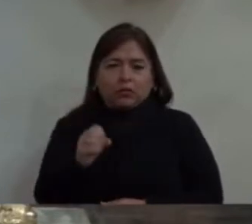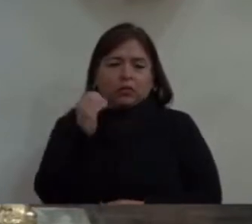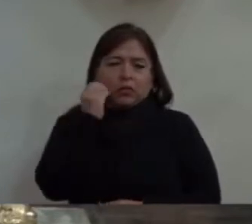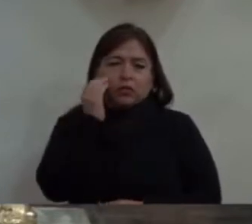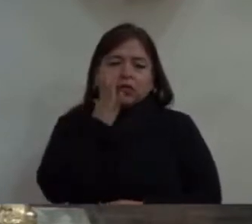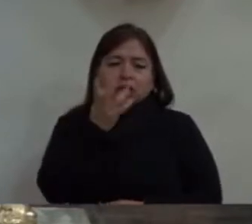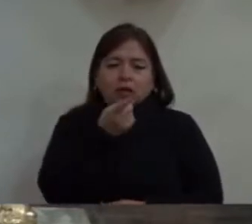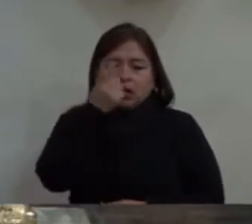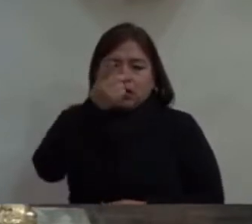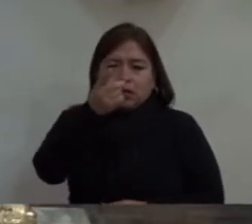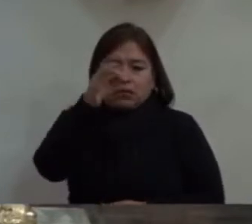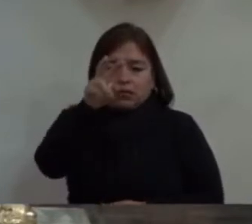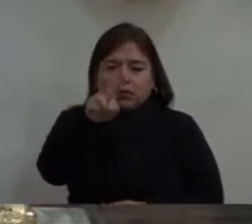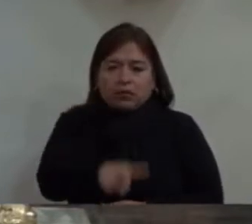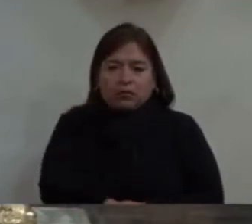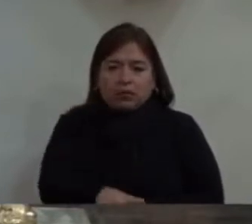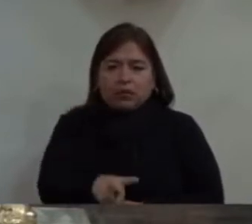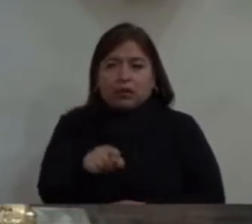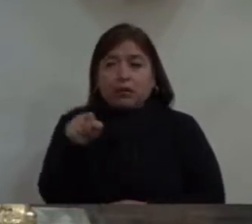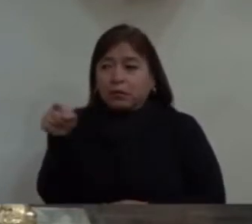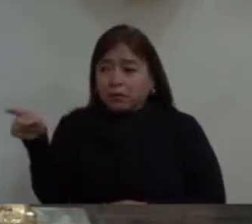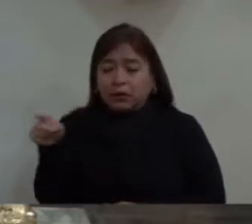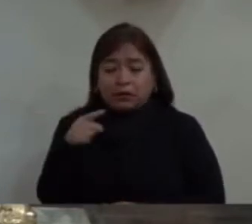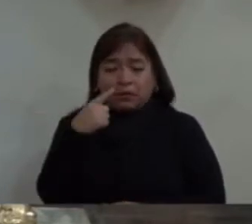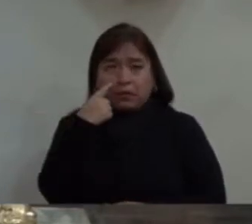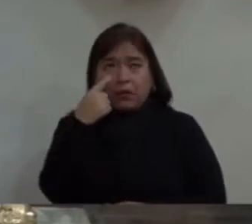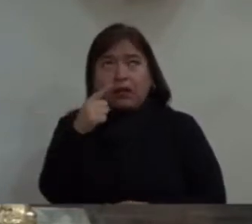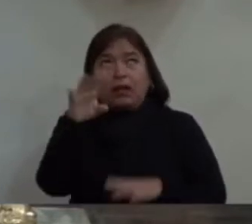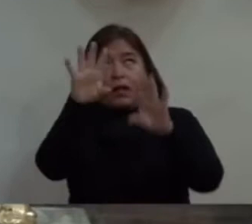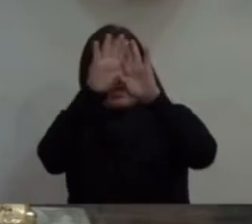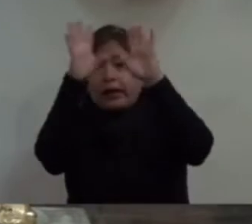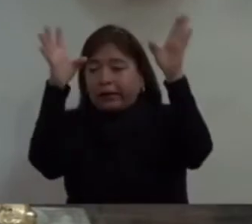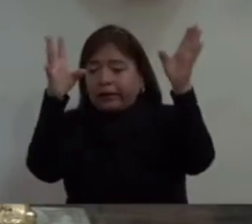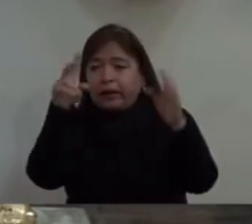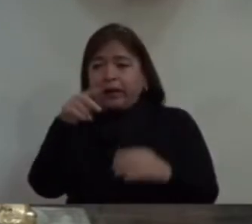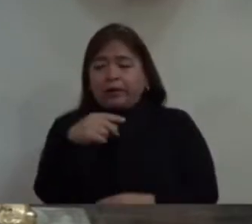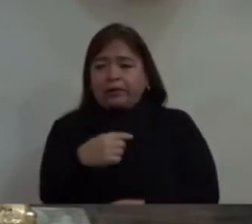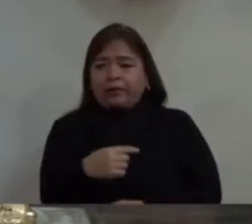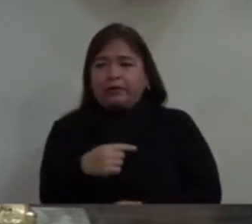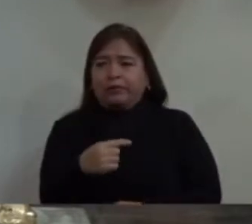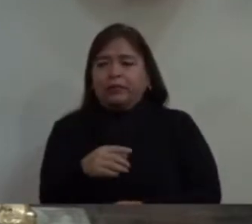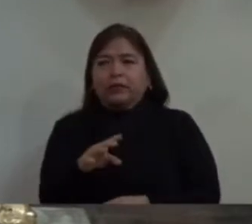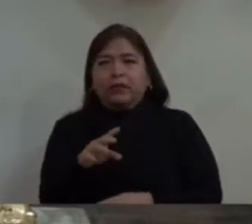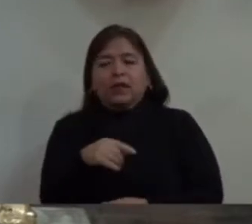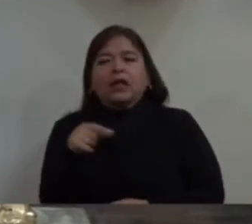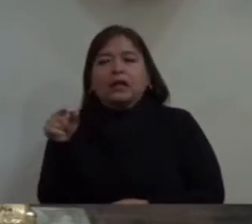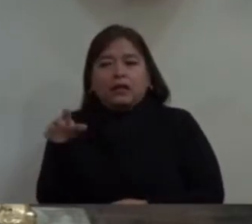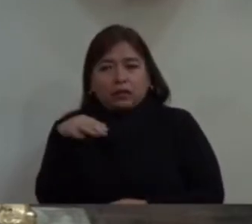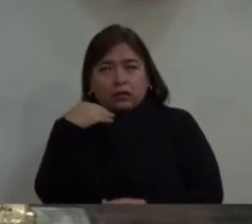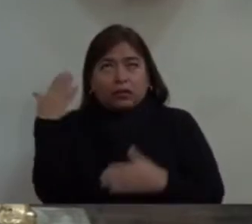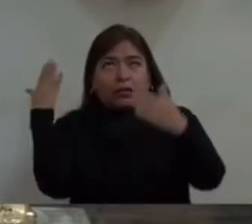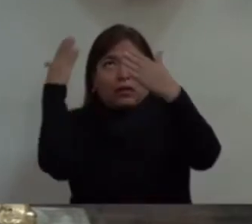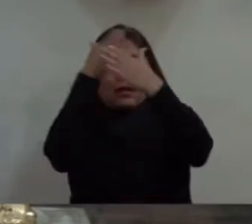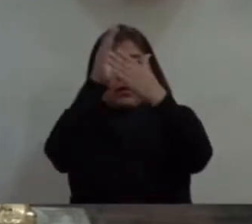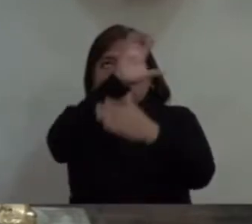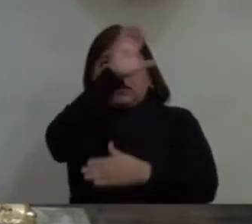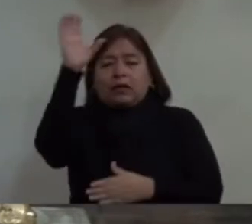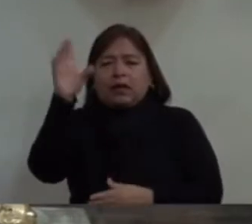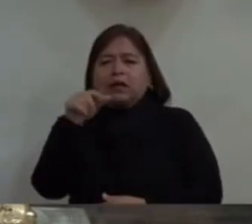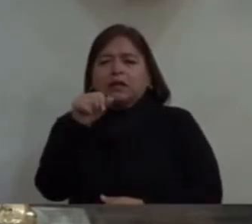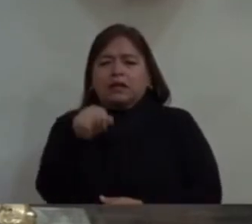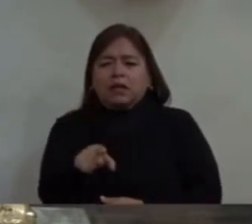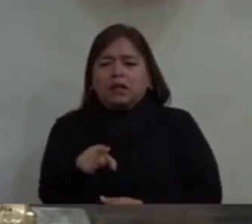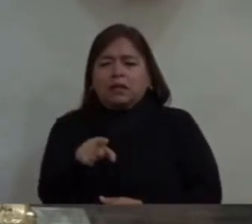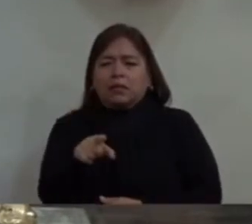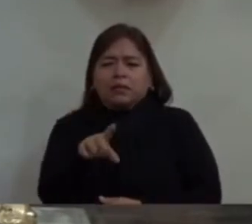El cielo está abierto y Dios los quiere mucho. Y como señal